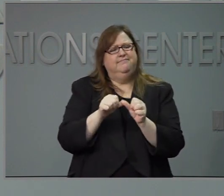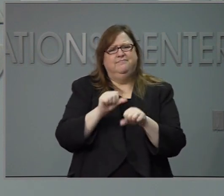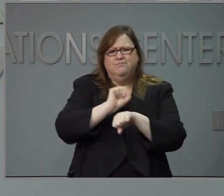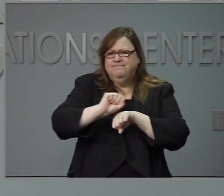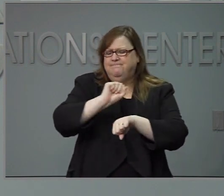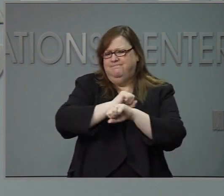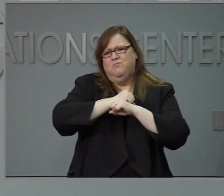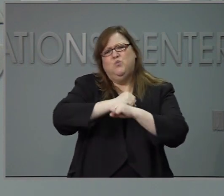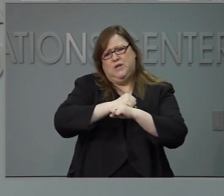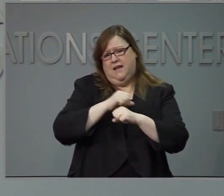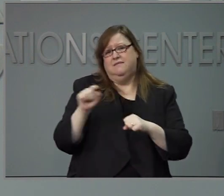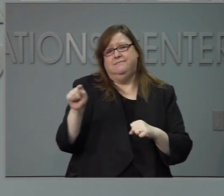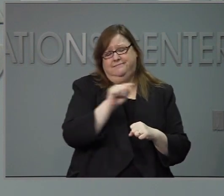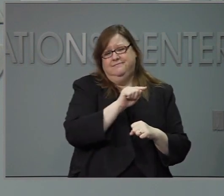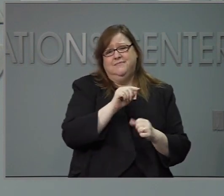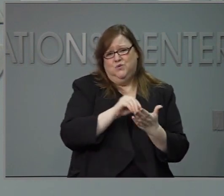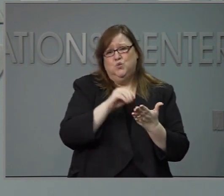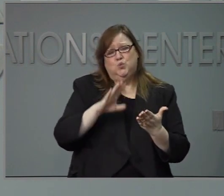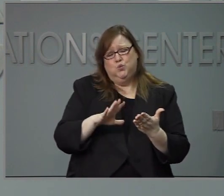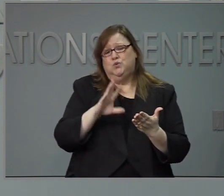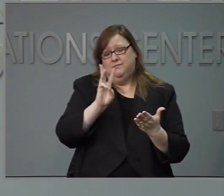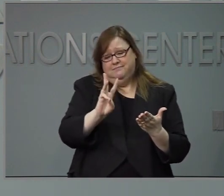que forman parte de nuestras guías. Gracias.